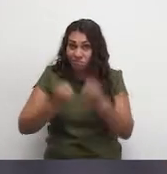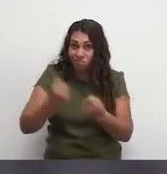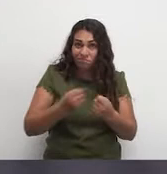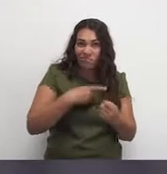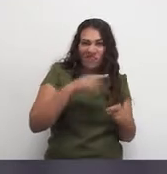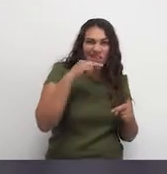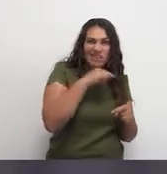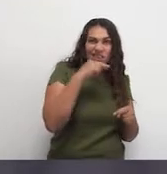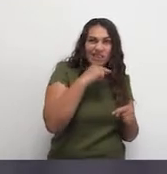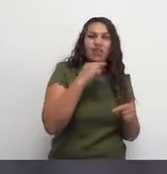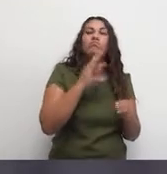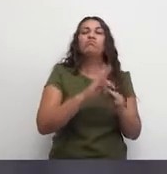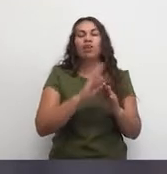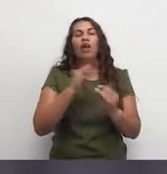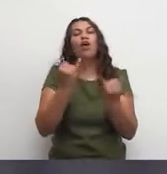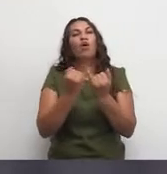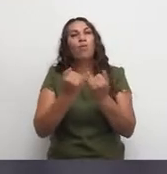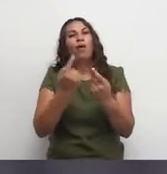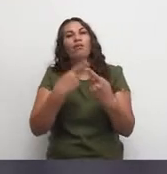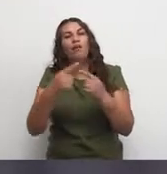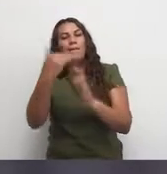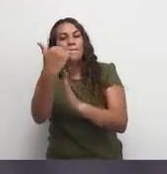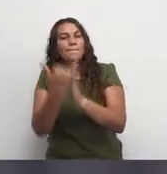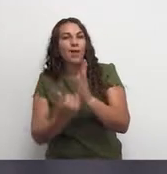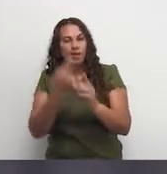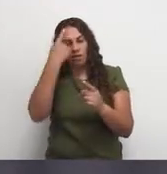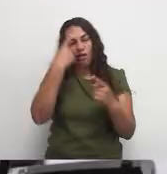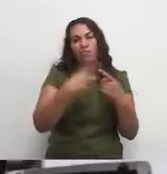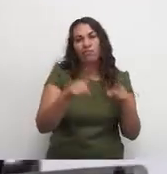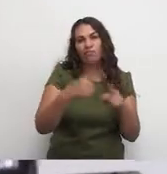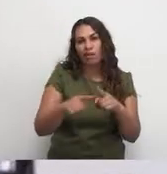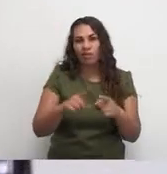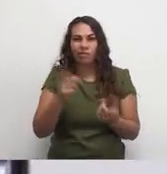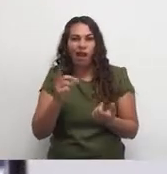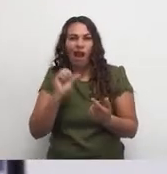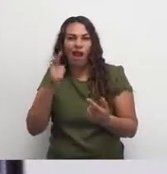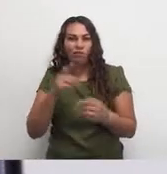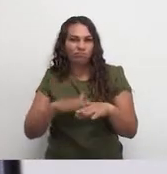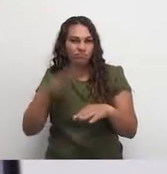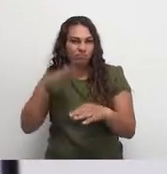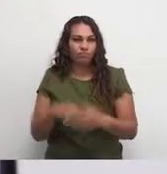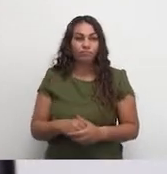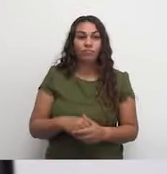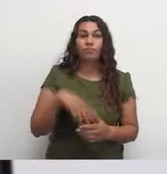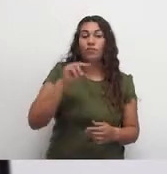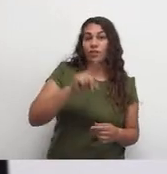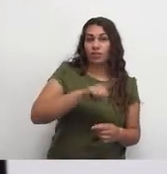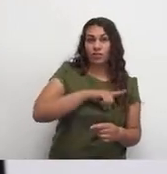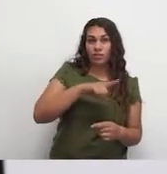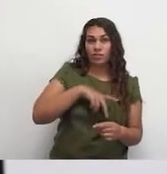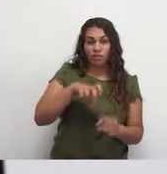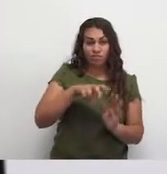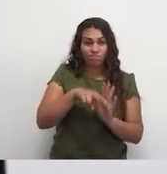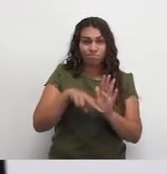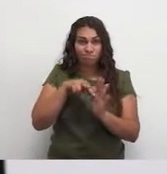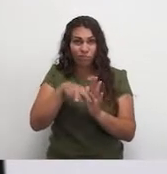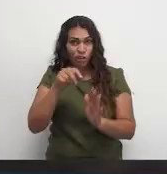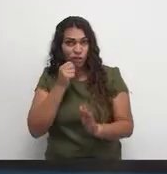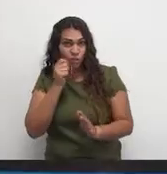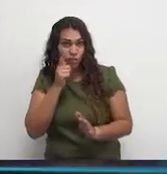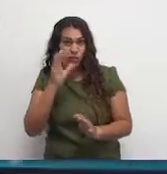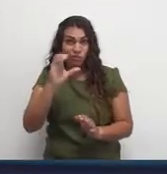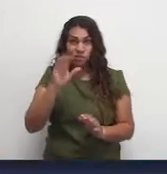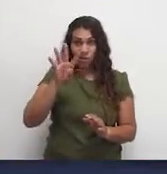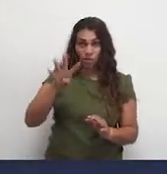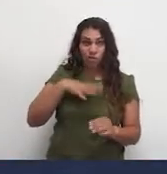y vamos a estar combatiendo otra clase de hechos delictivos. Las recuperaciones no se limitan a los robos ocurridos en Tlajomulco.